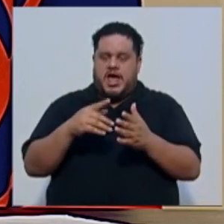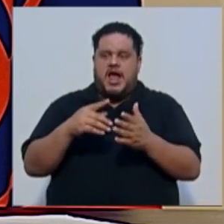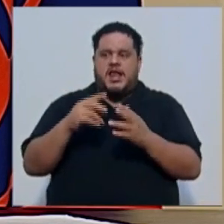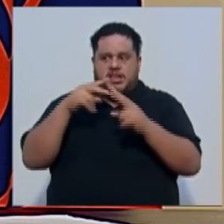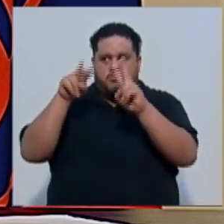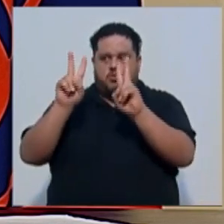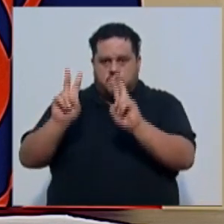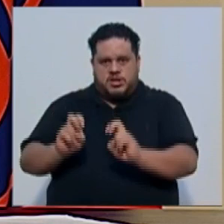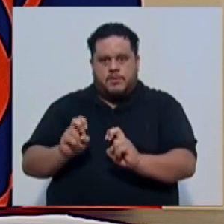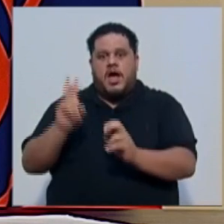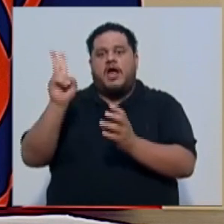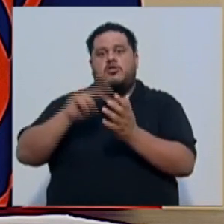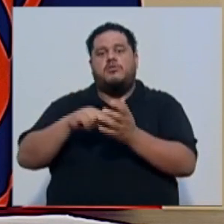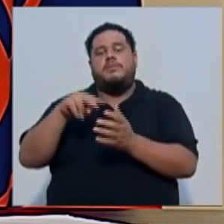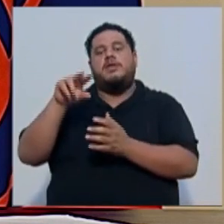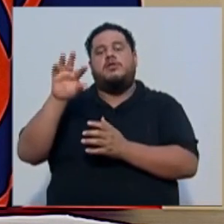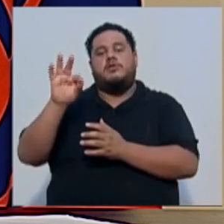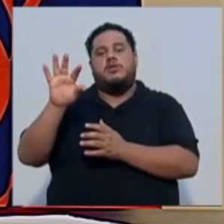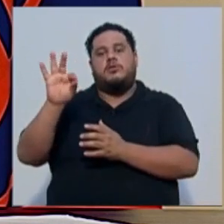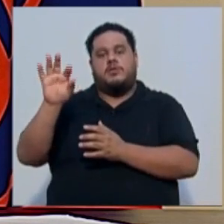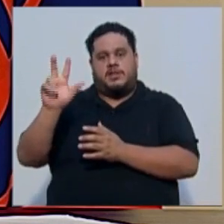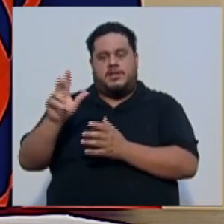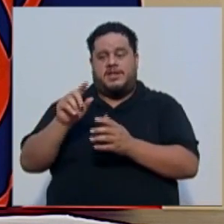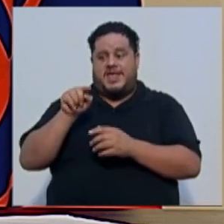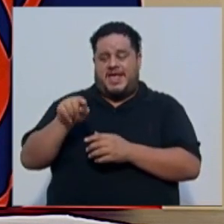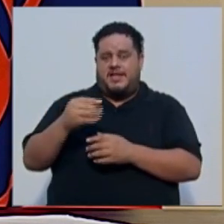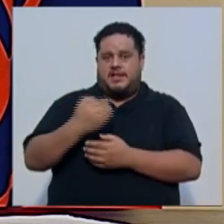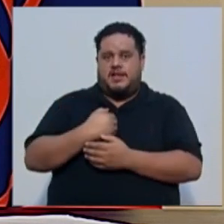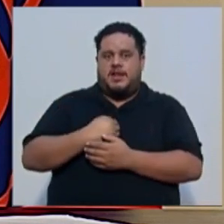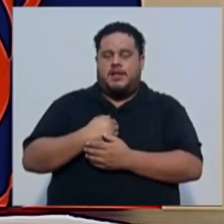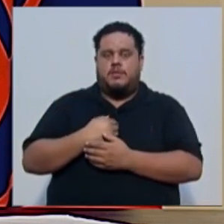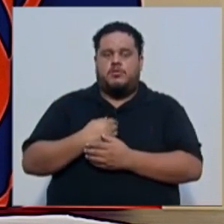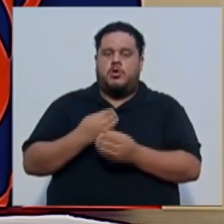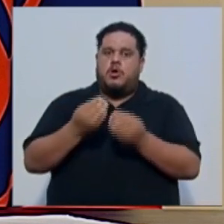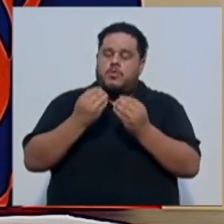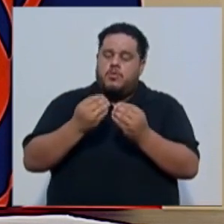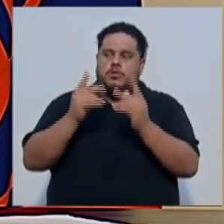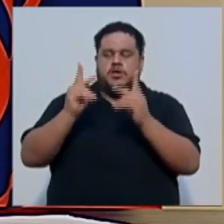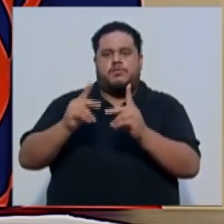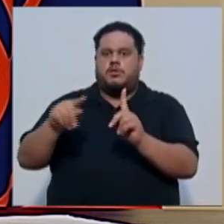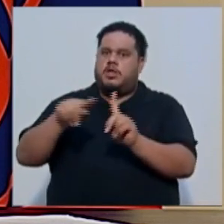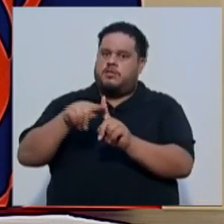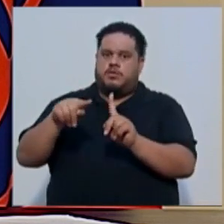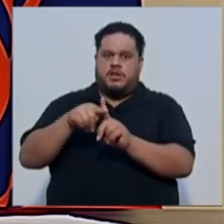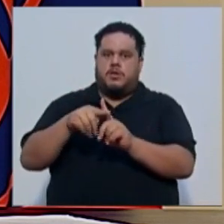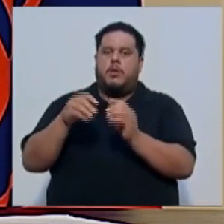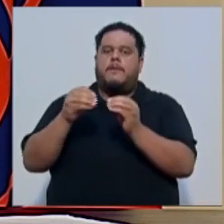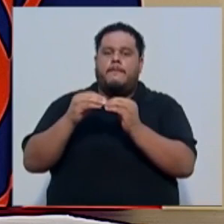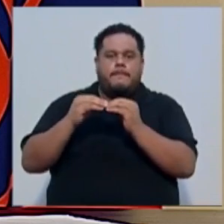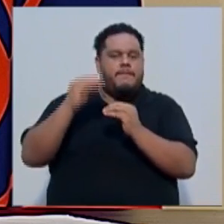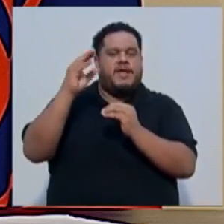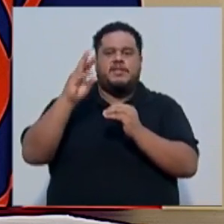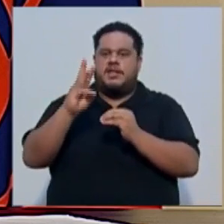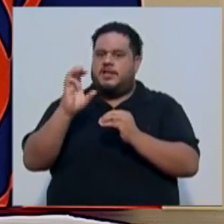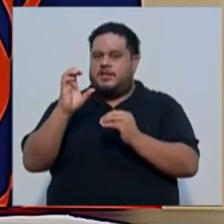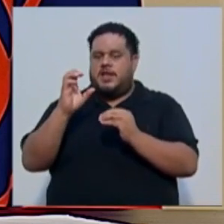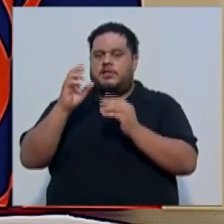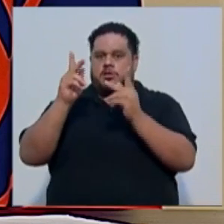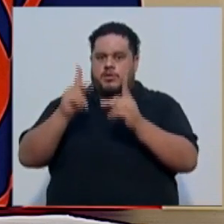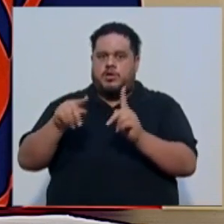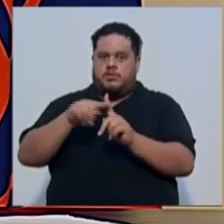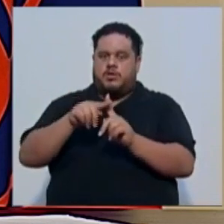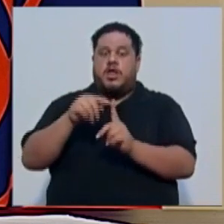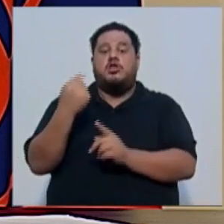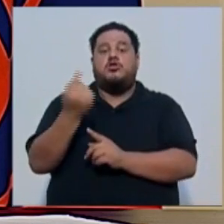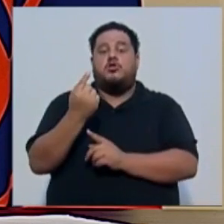.293. Y en esas hemos tenido una cantidad de pacientes positivos de más de 600 pacientes positivos solo en el